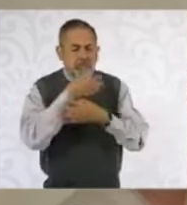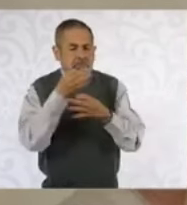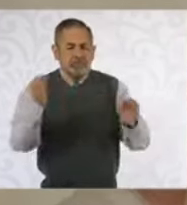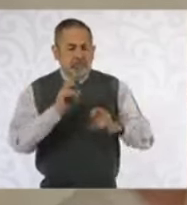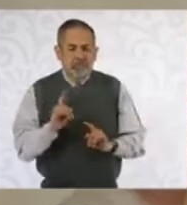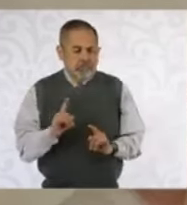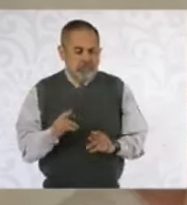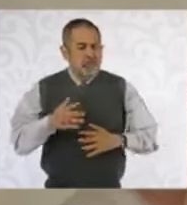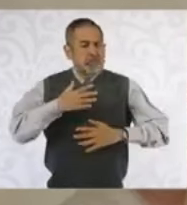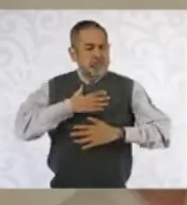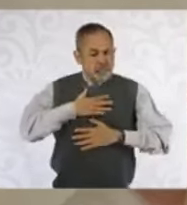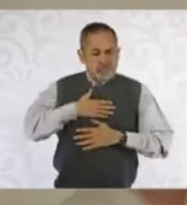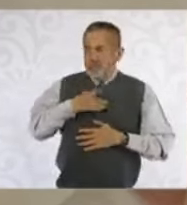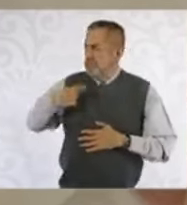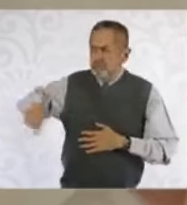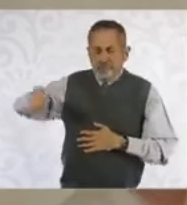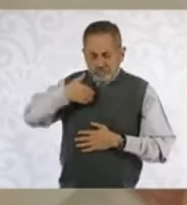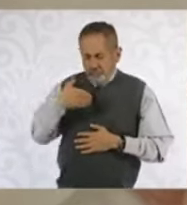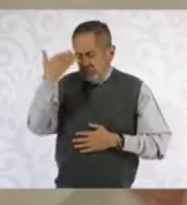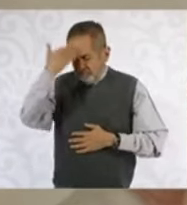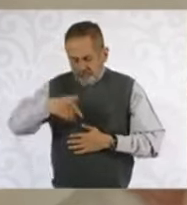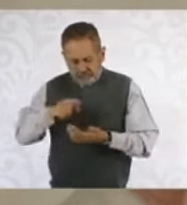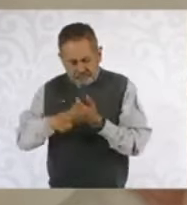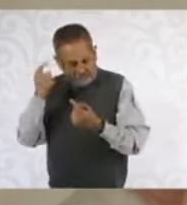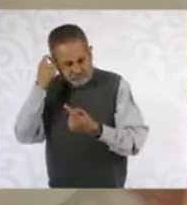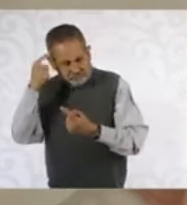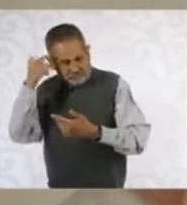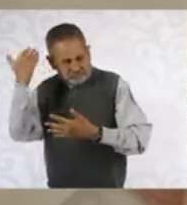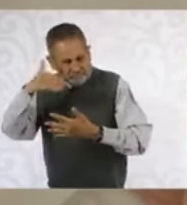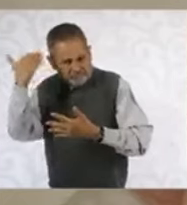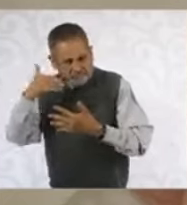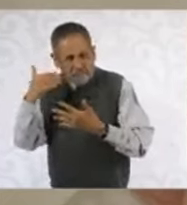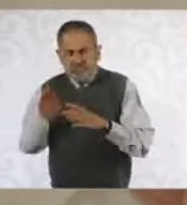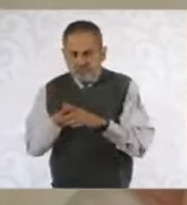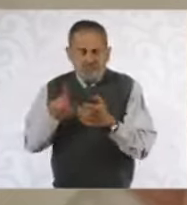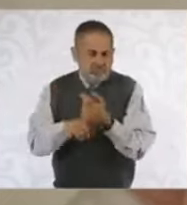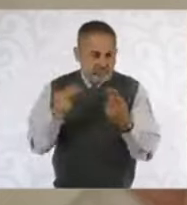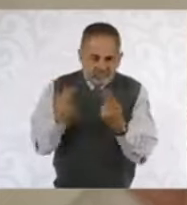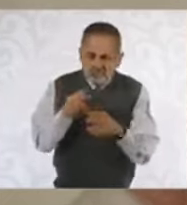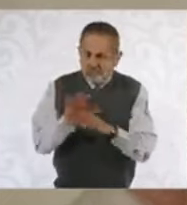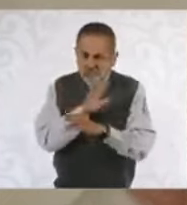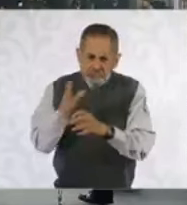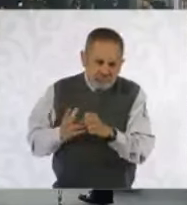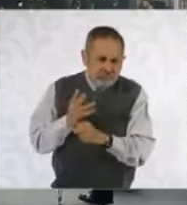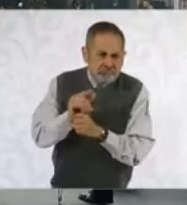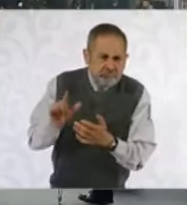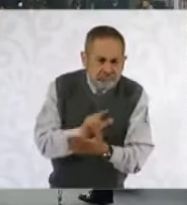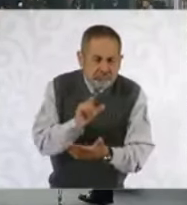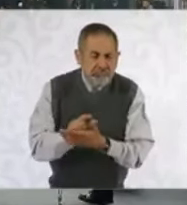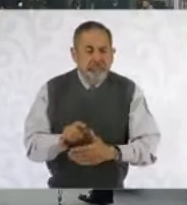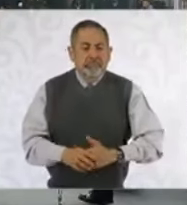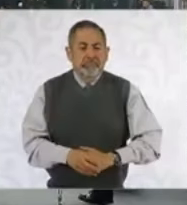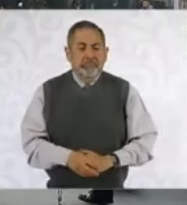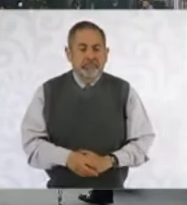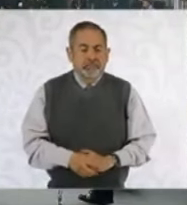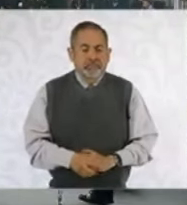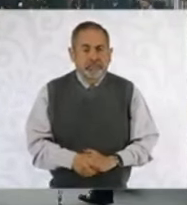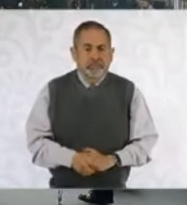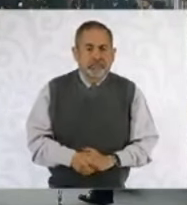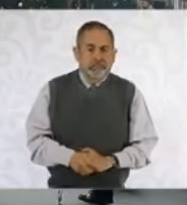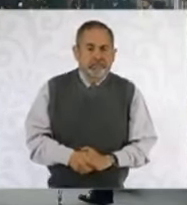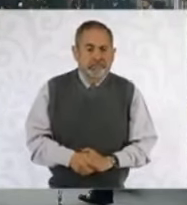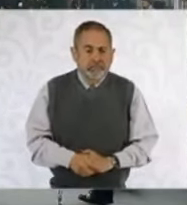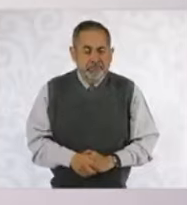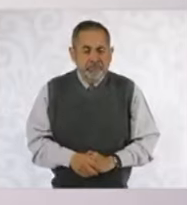asegurar es que hay conciencia. ¿Qué nos podría comentar, presidenta, sobre una posible reforma fiscal? Este año hay algunos